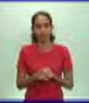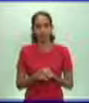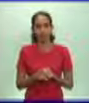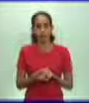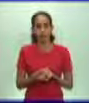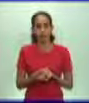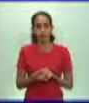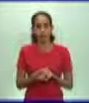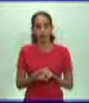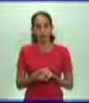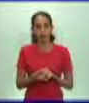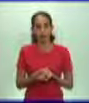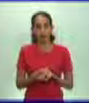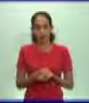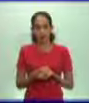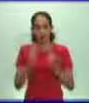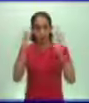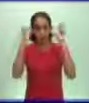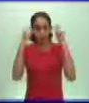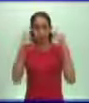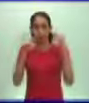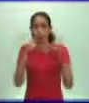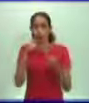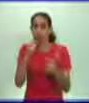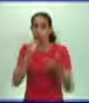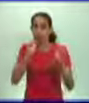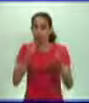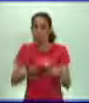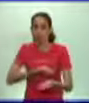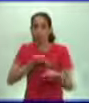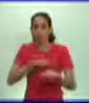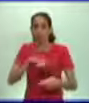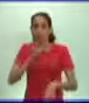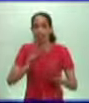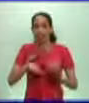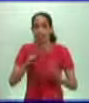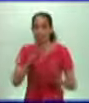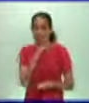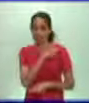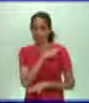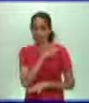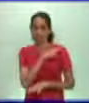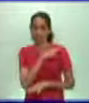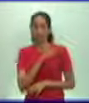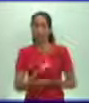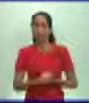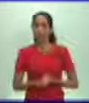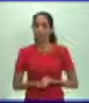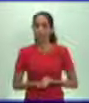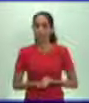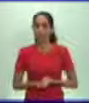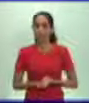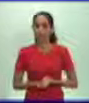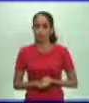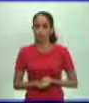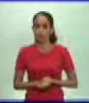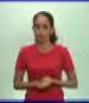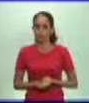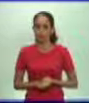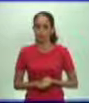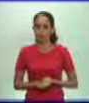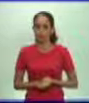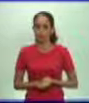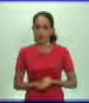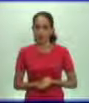en el régimen feudal dependían totalmente de ese señor feudal. Porque eran precisamente ellos quienes tenían que además